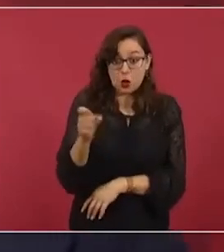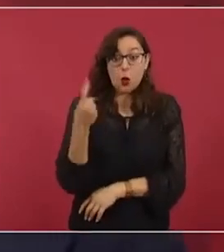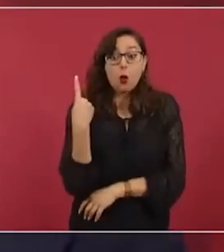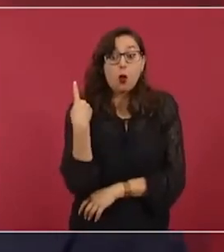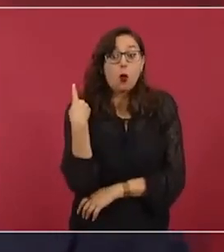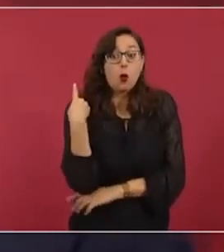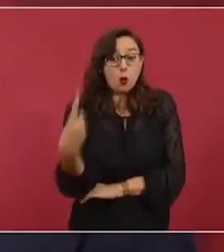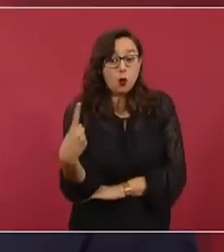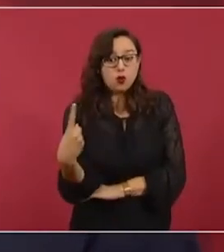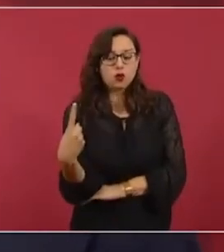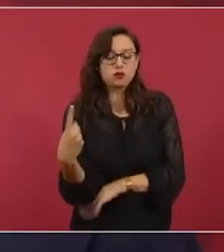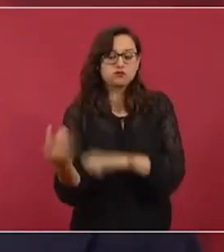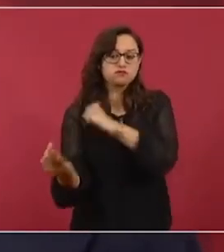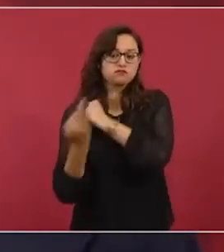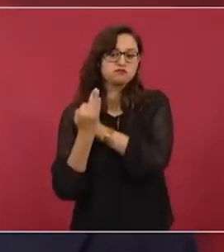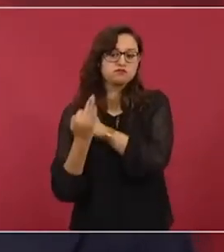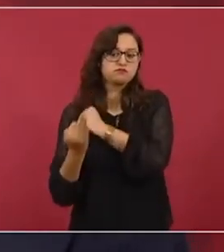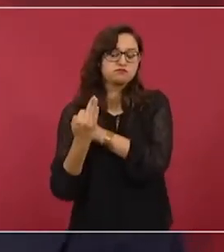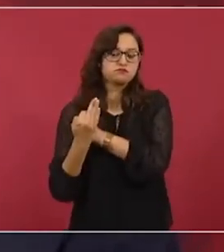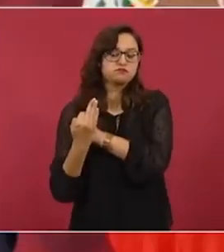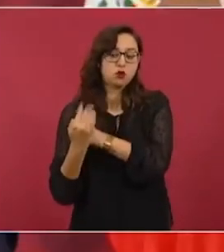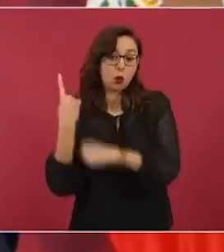uno a favor,